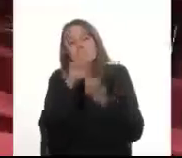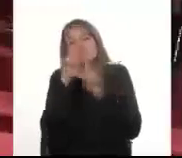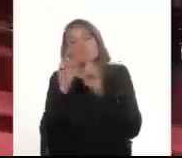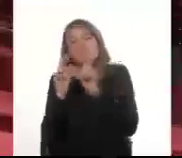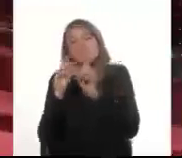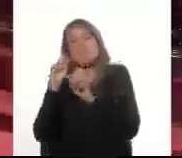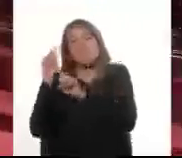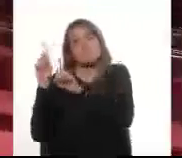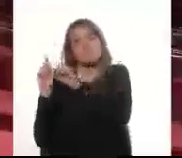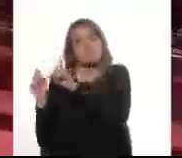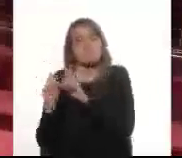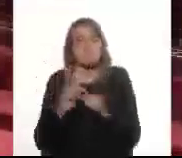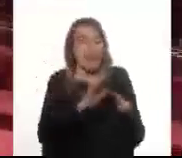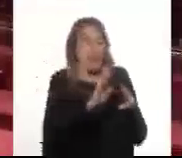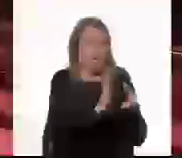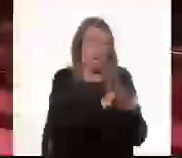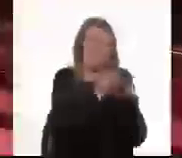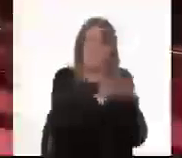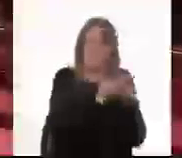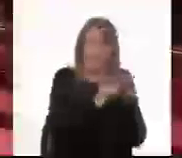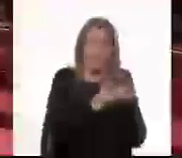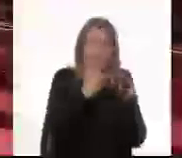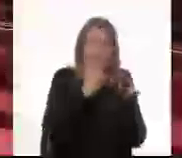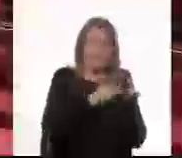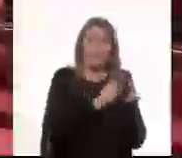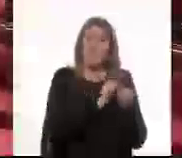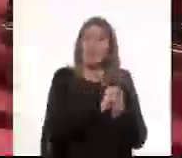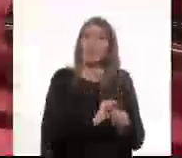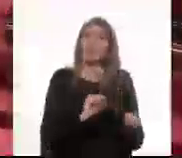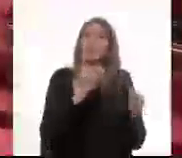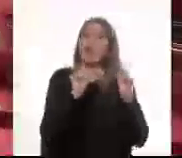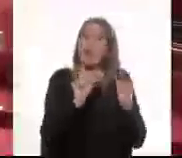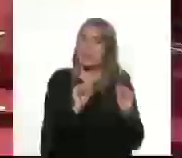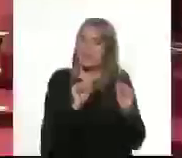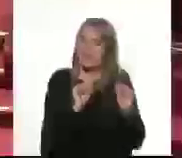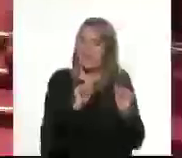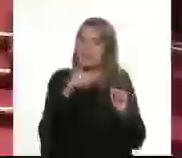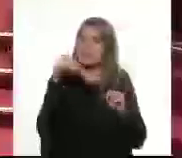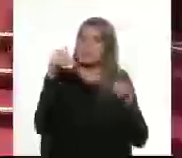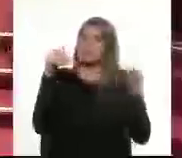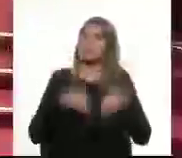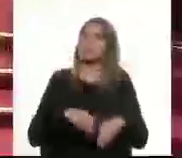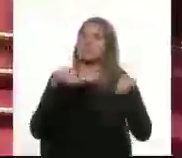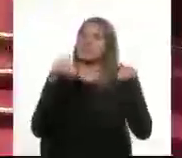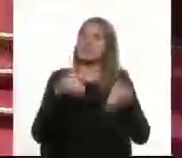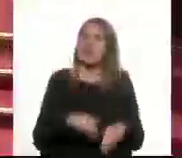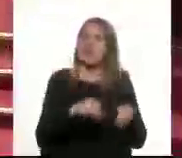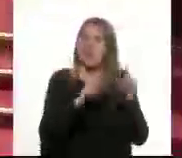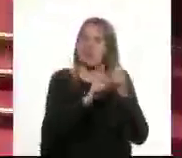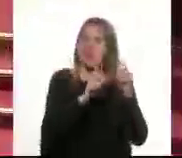Aparece un libro por ahí que dice que pudimos haber recibido millones de dólares.